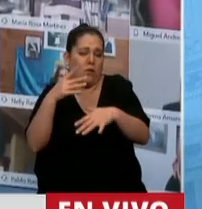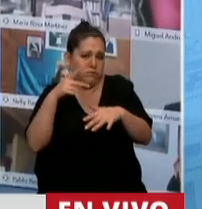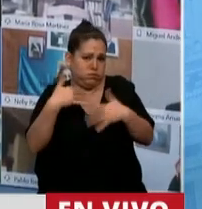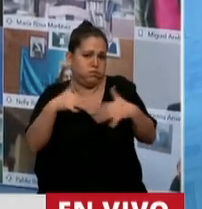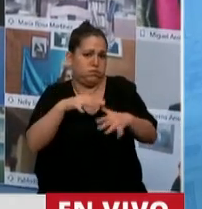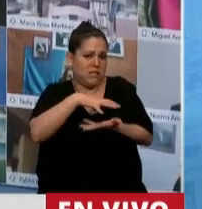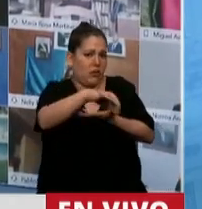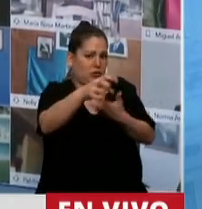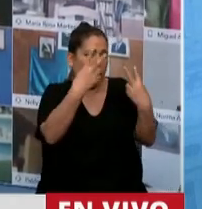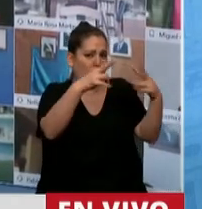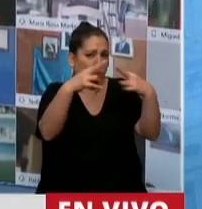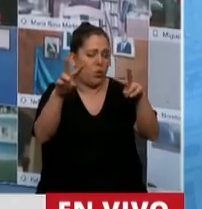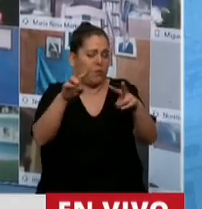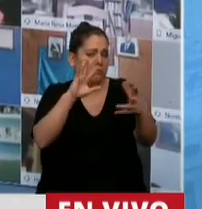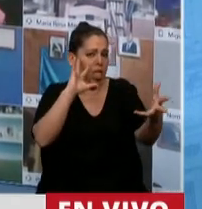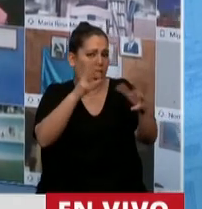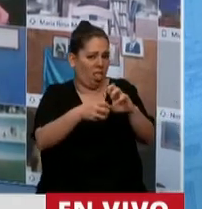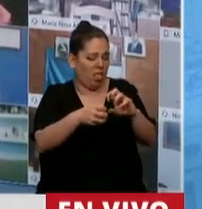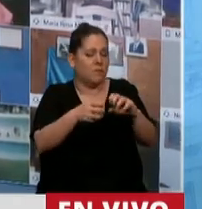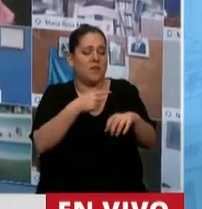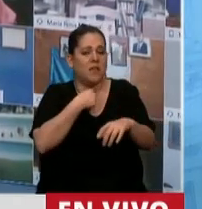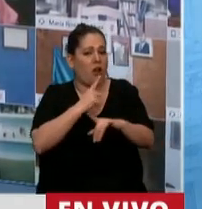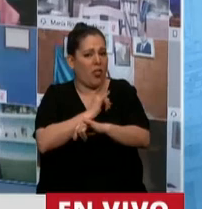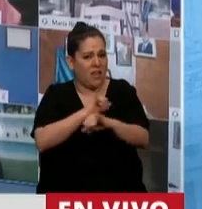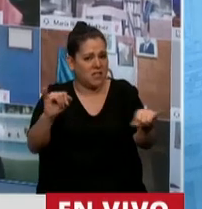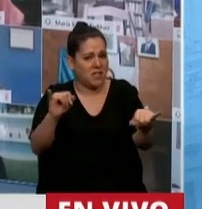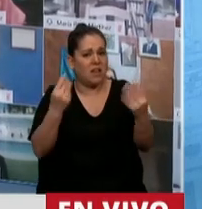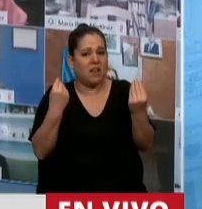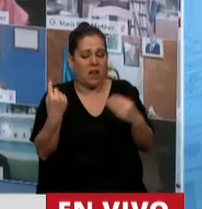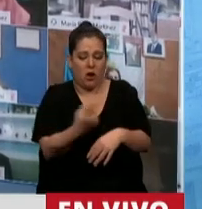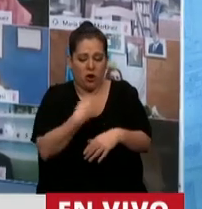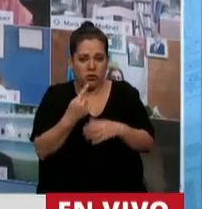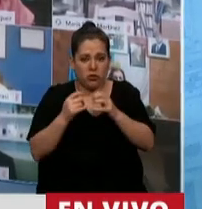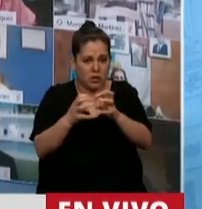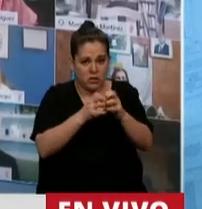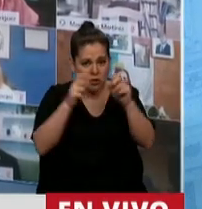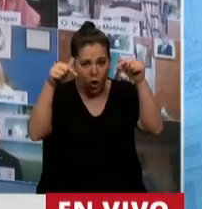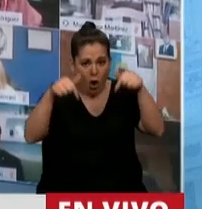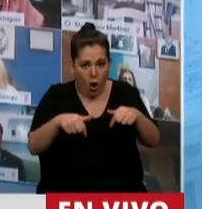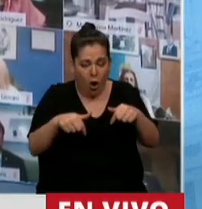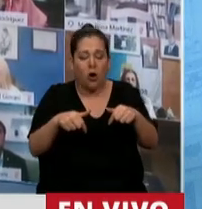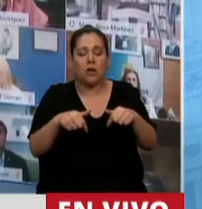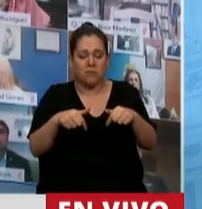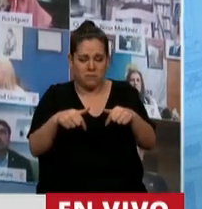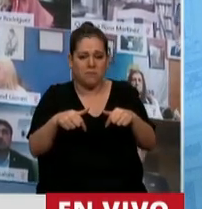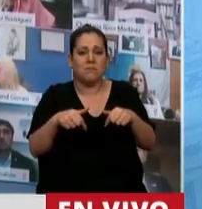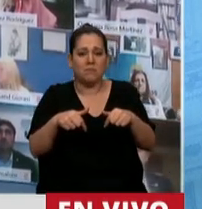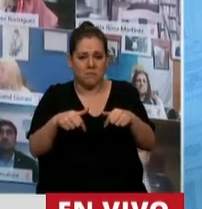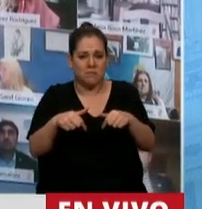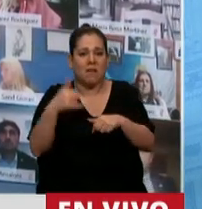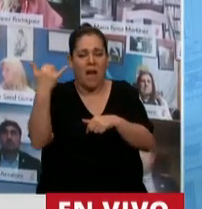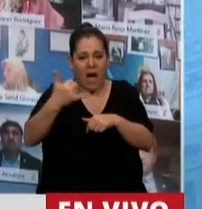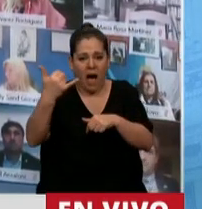afectado. Quiero decir que estamos sesionando con parte